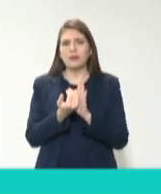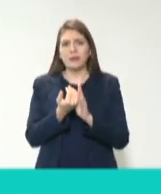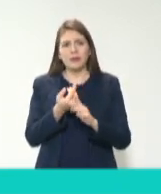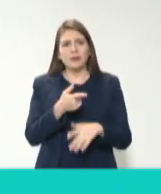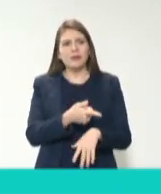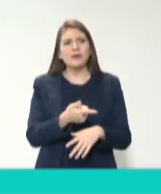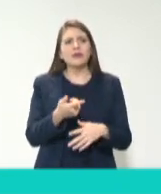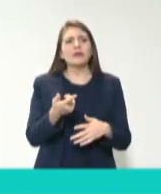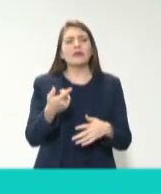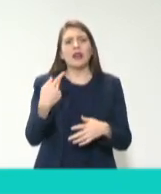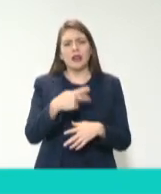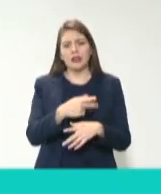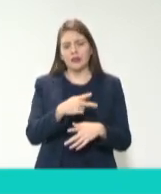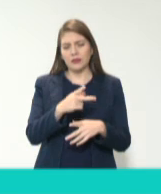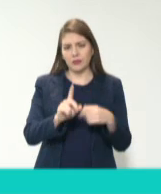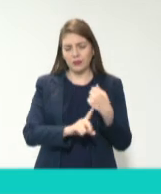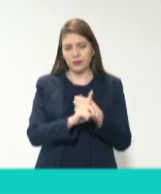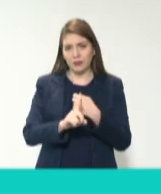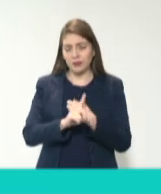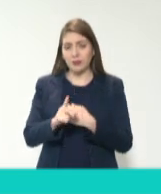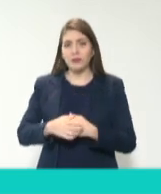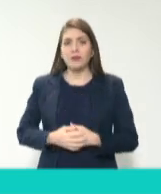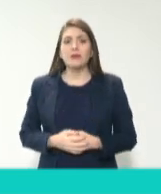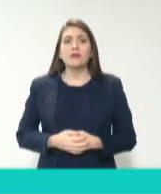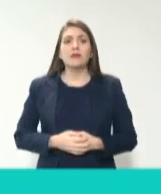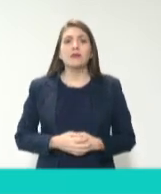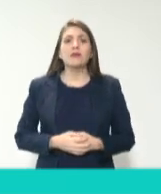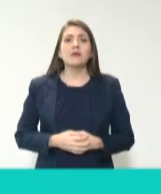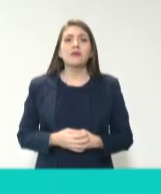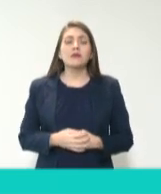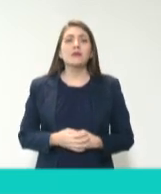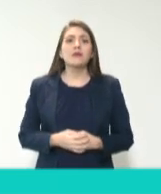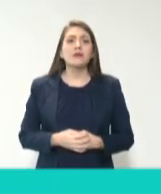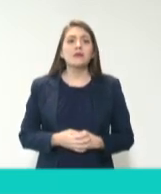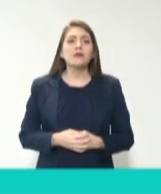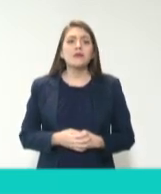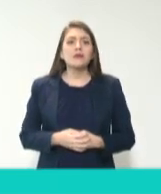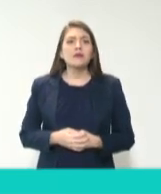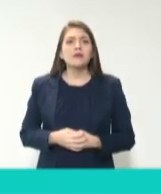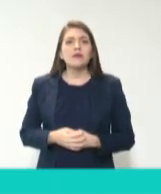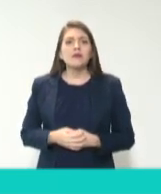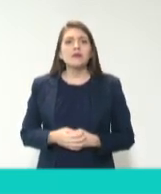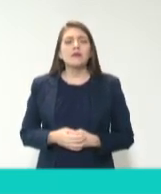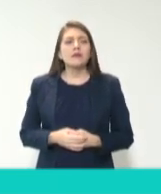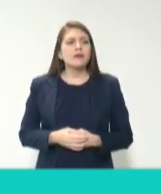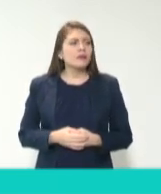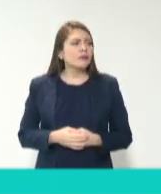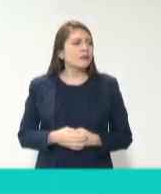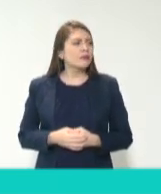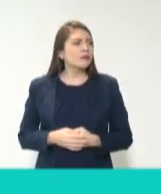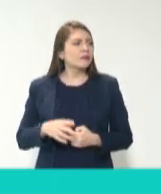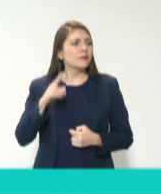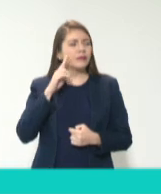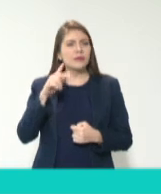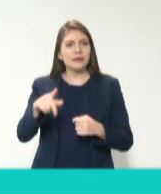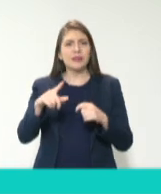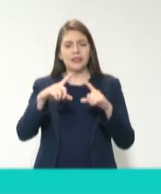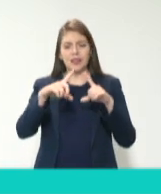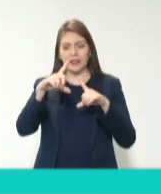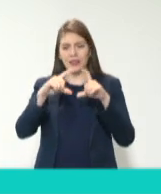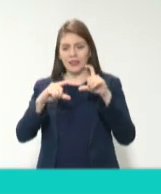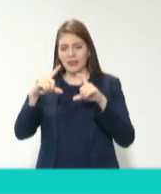sus efectos. Entonces, hemos visto ya estas gráficas. Esta parte de